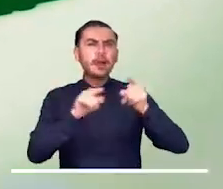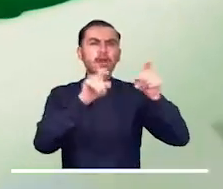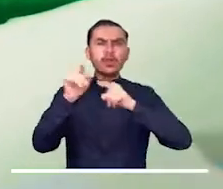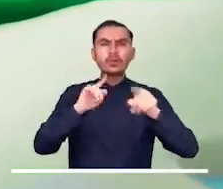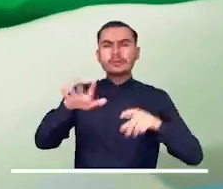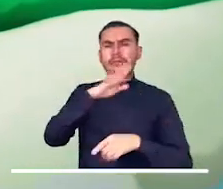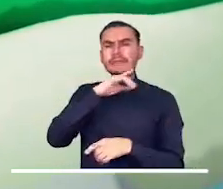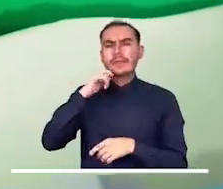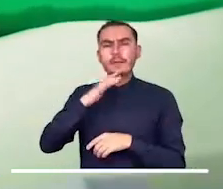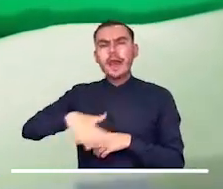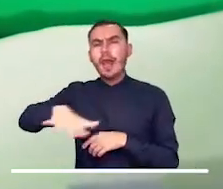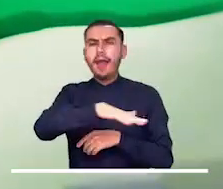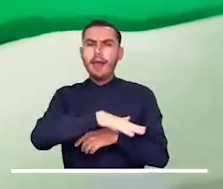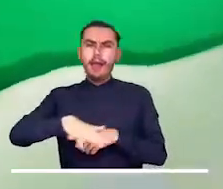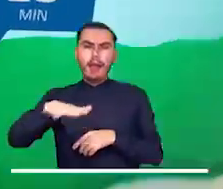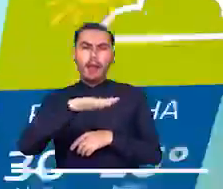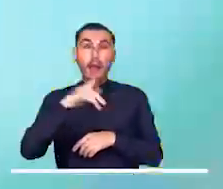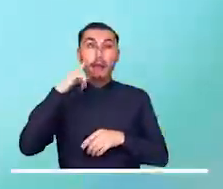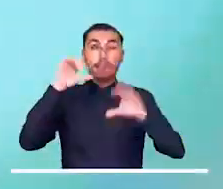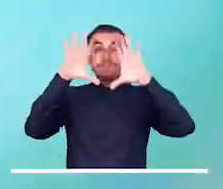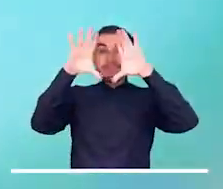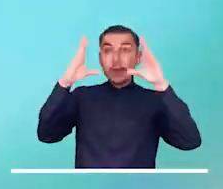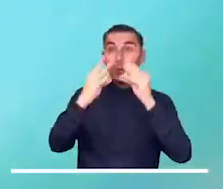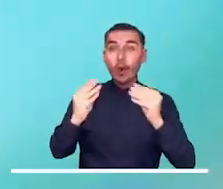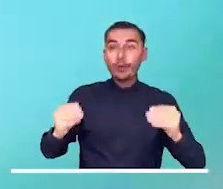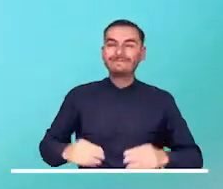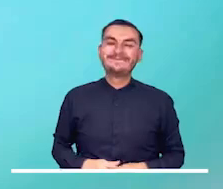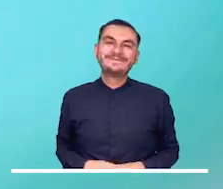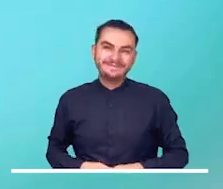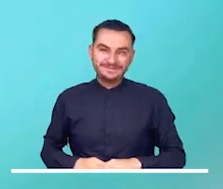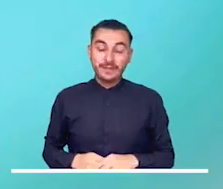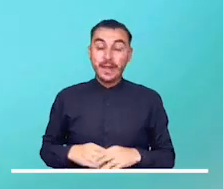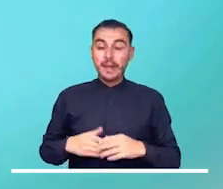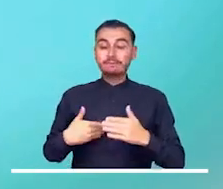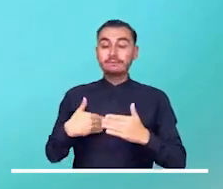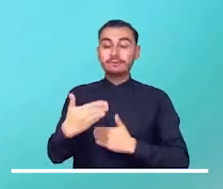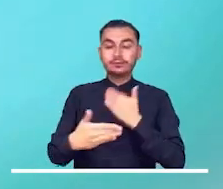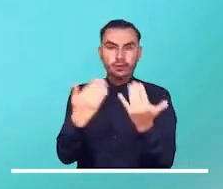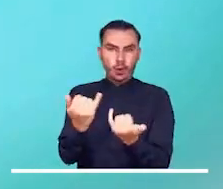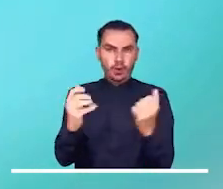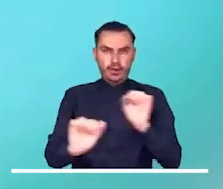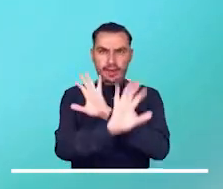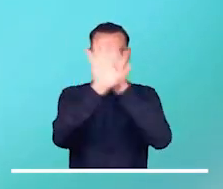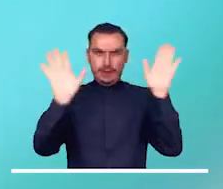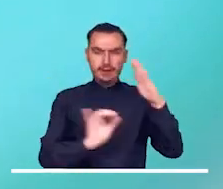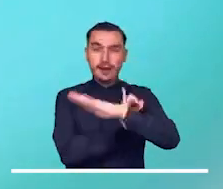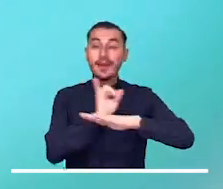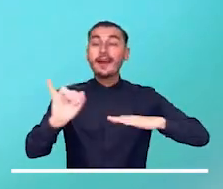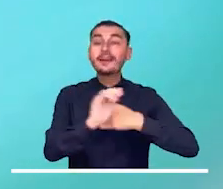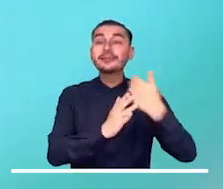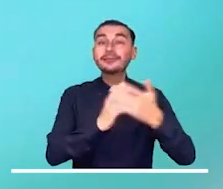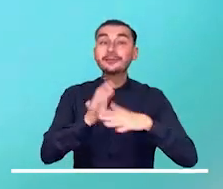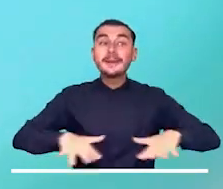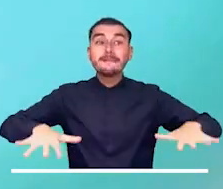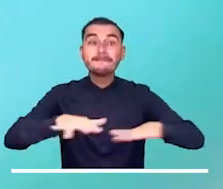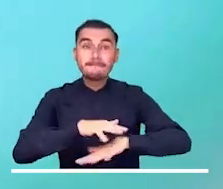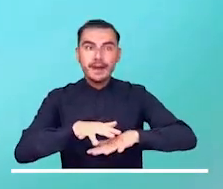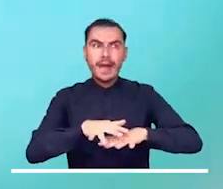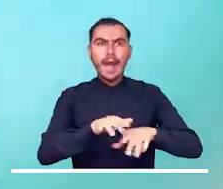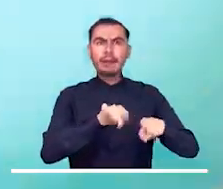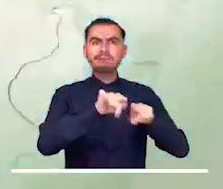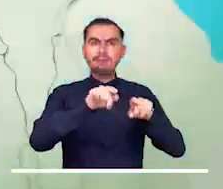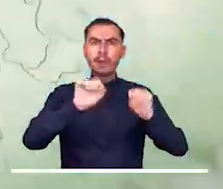en Sucre, Bolívar y Cesar. A pesar de los cúmulos de nubes que se ciernen sobre el archipiélago de San Andrés y Providencia,